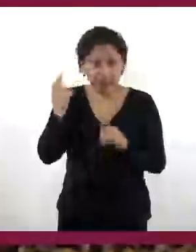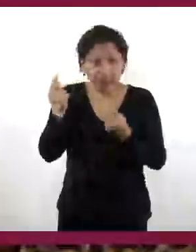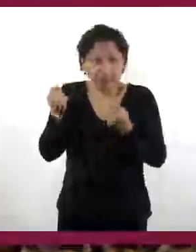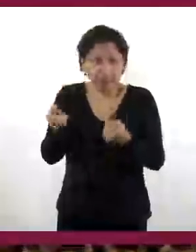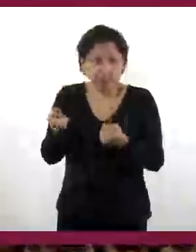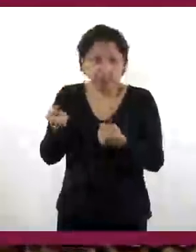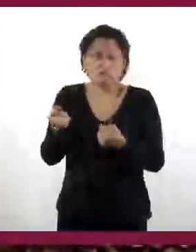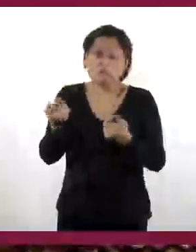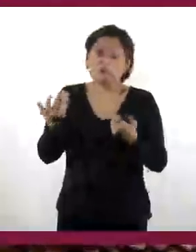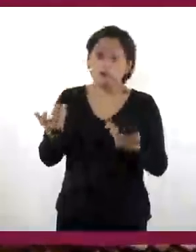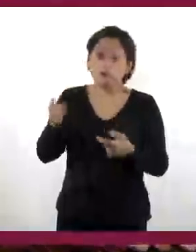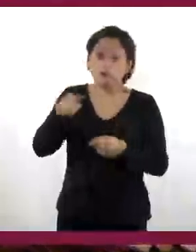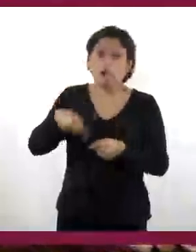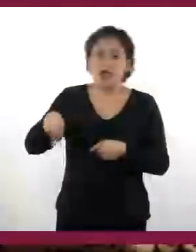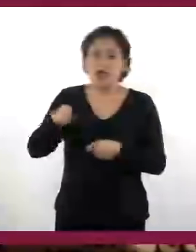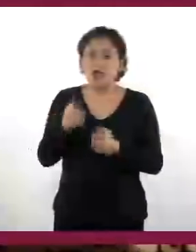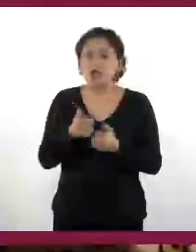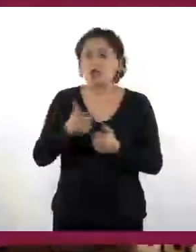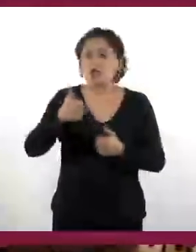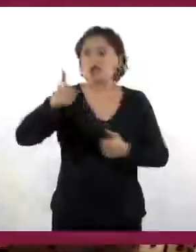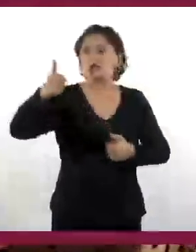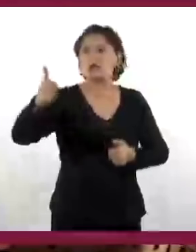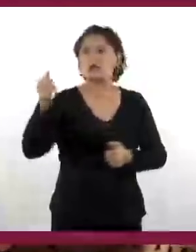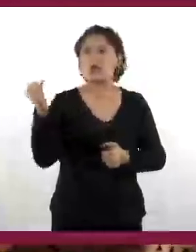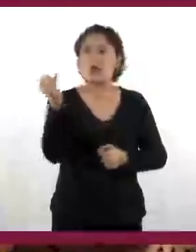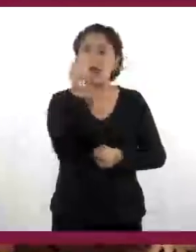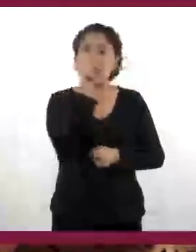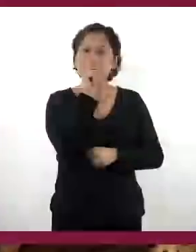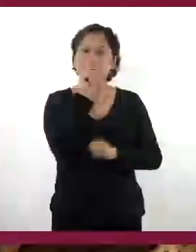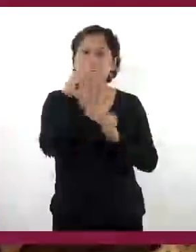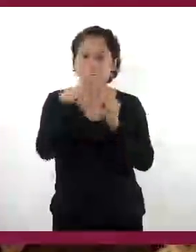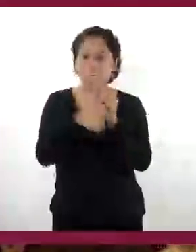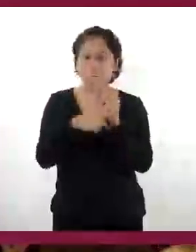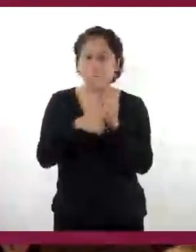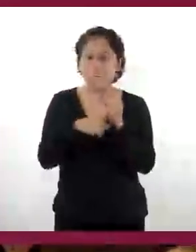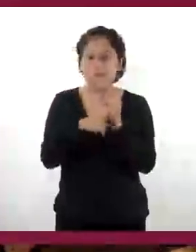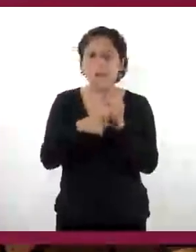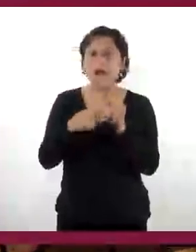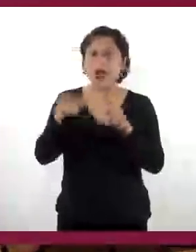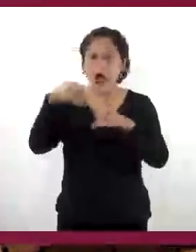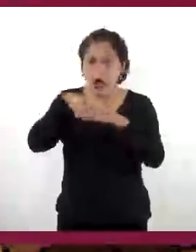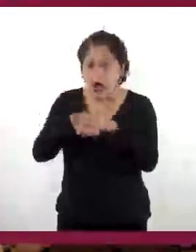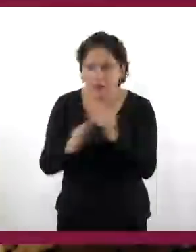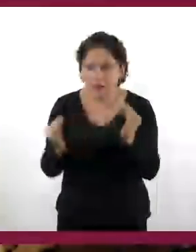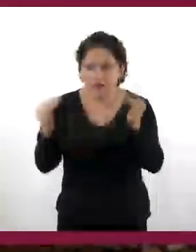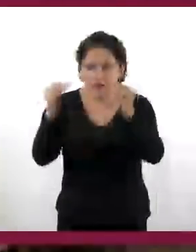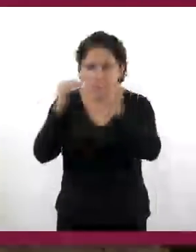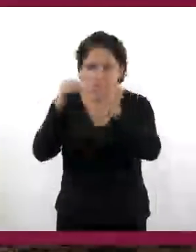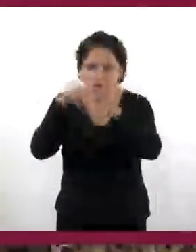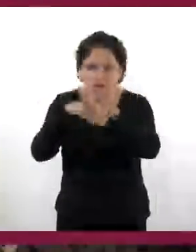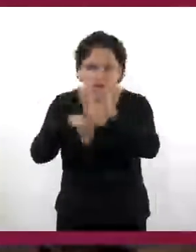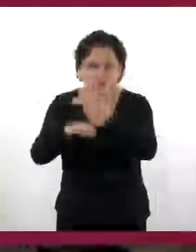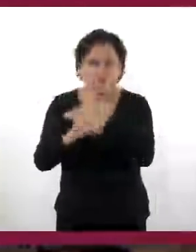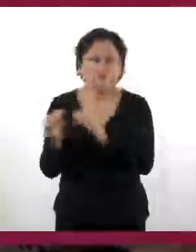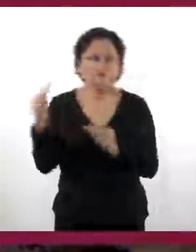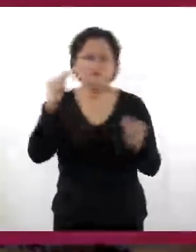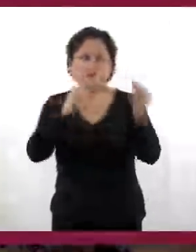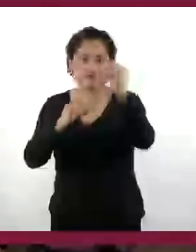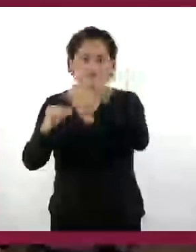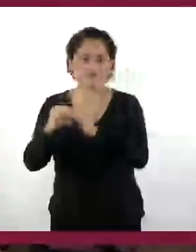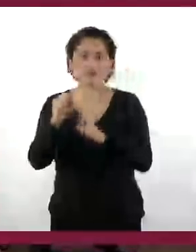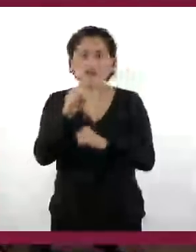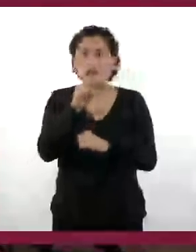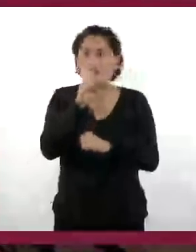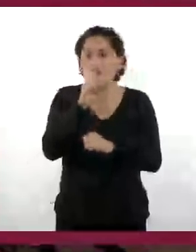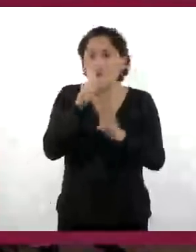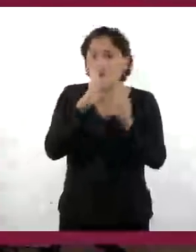se vieron obligados a hacerlo en lugares apartados y secretos, como grutas o montañas. También tuvieron que esconder sus deidades